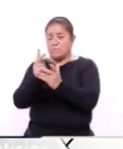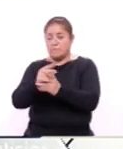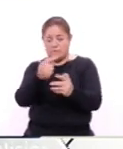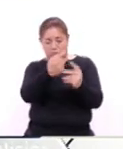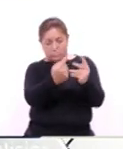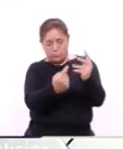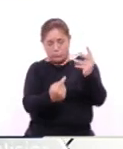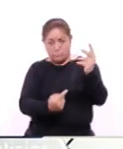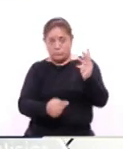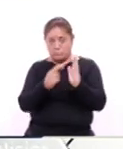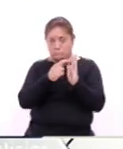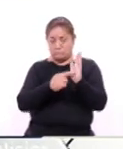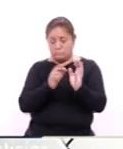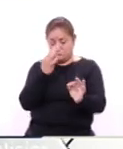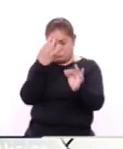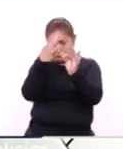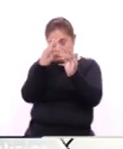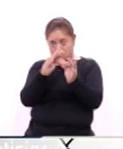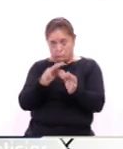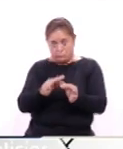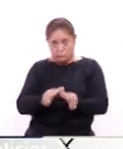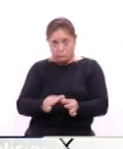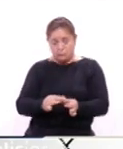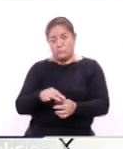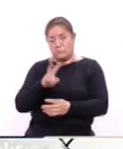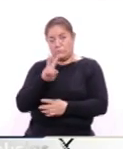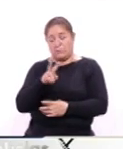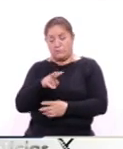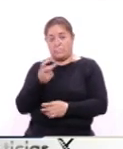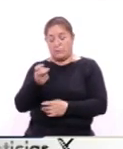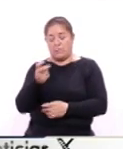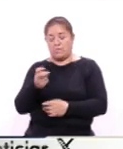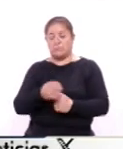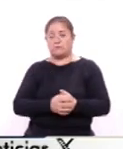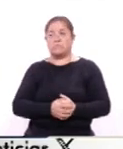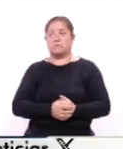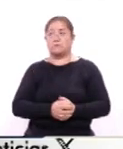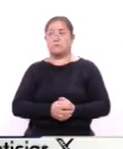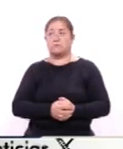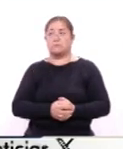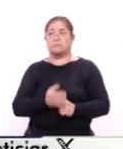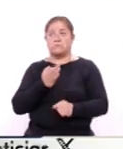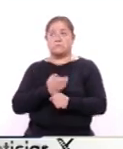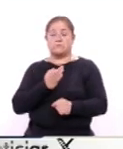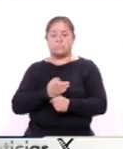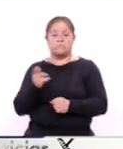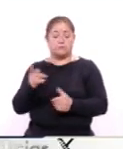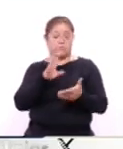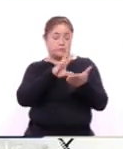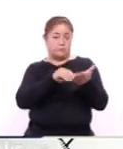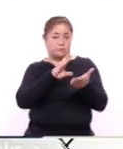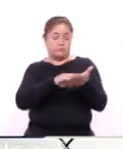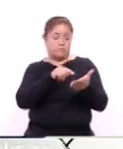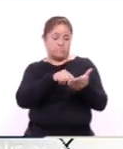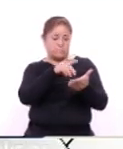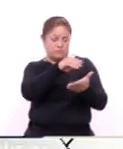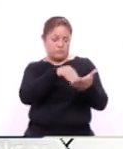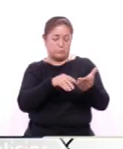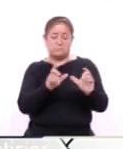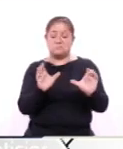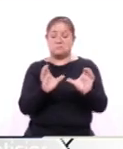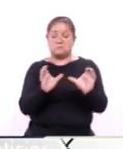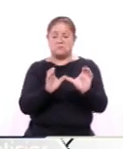normado. Entonces, la verdad, esta obtención de estos documentos, de estos galardones,